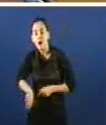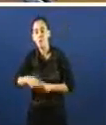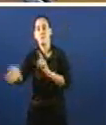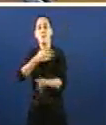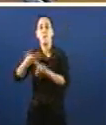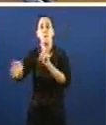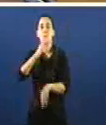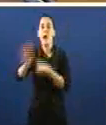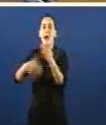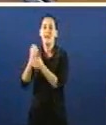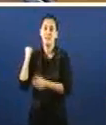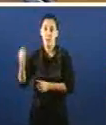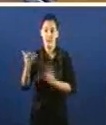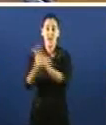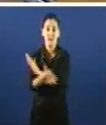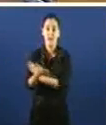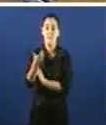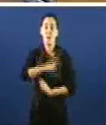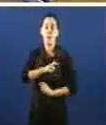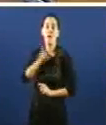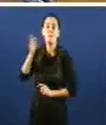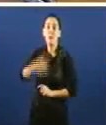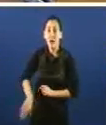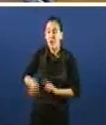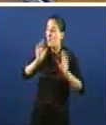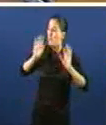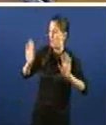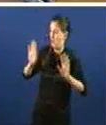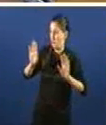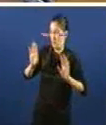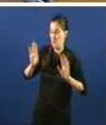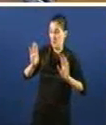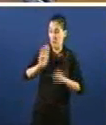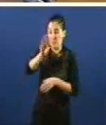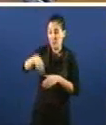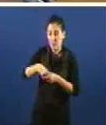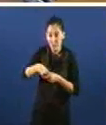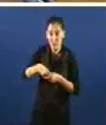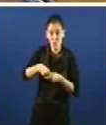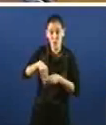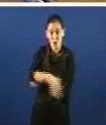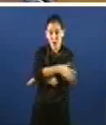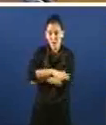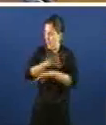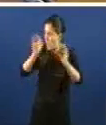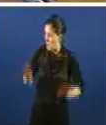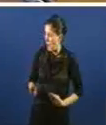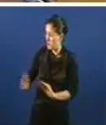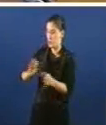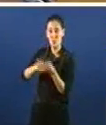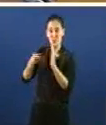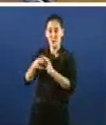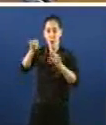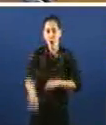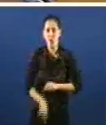sacarte a vida Ese era o Poli Malo Pero ambas os dous, señor Presidente Forman parte do mesmo sistema que vostedes hoxe